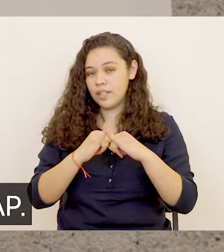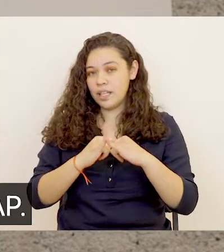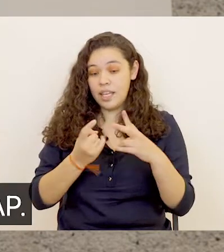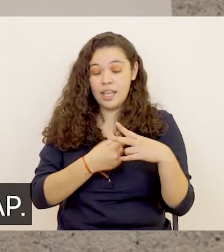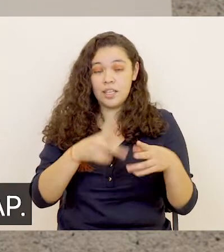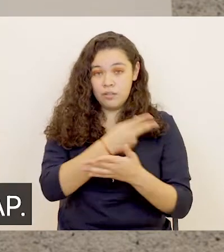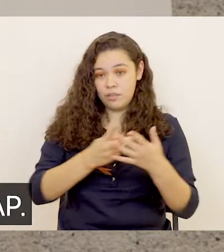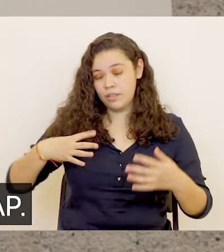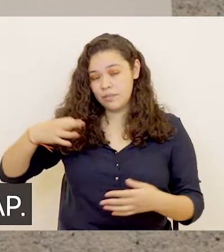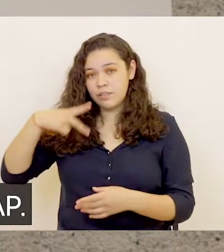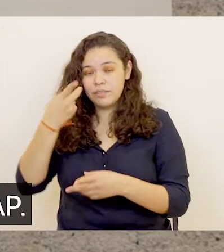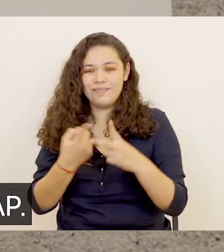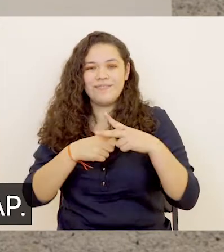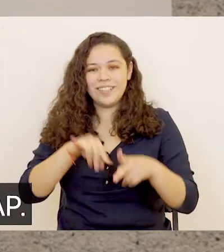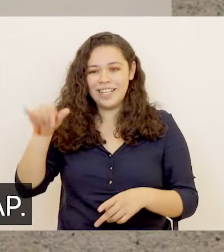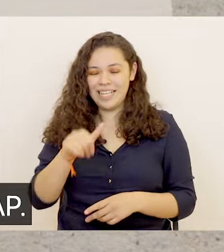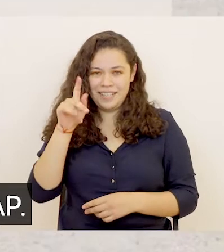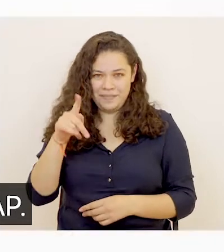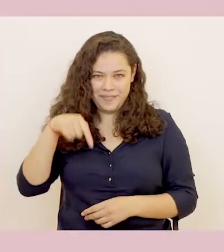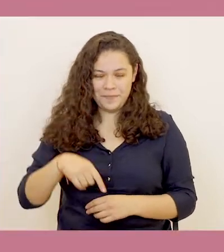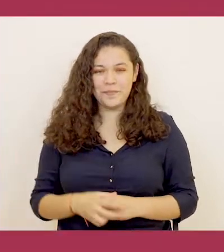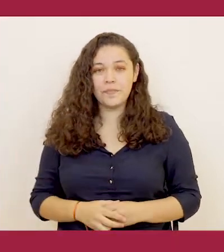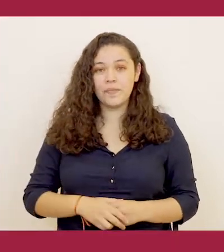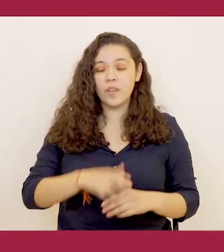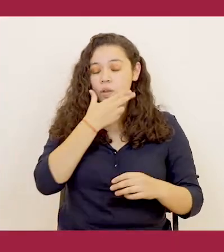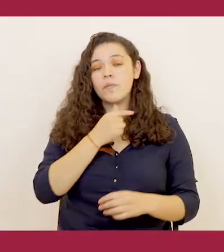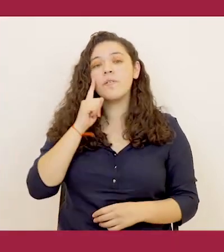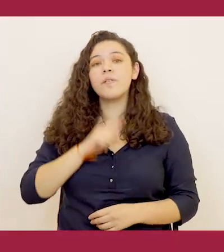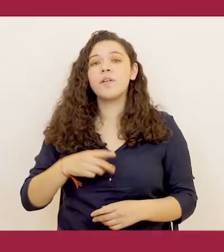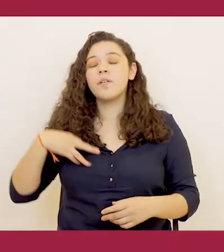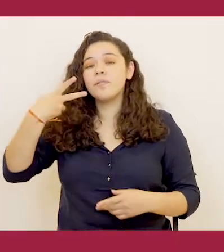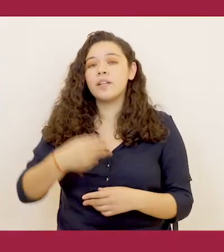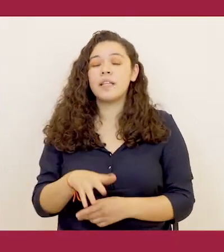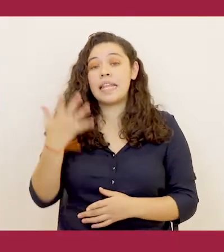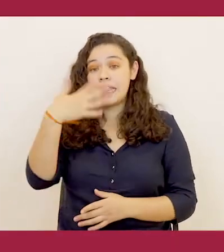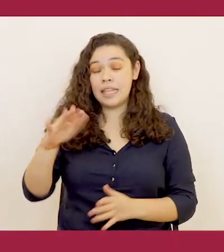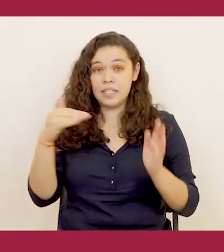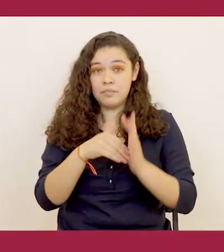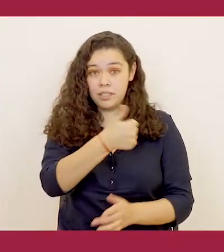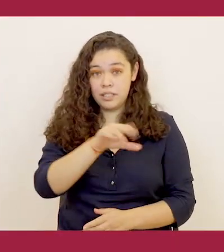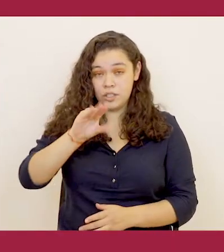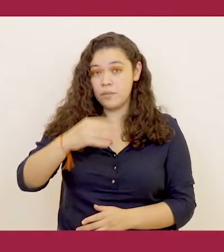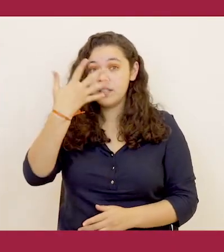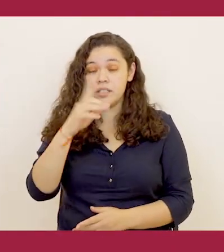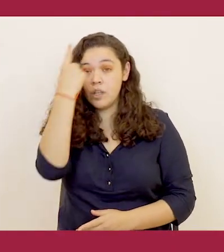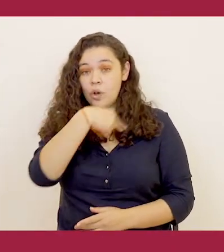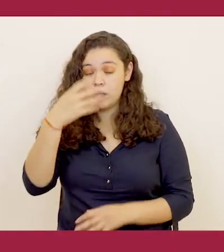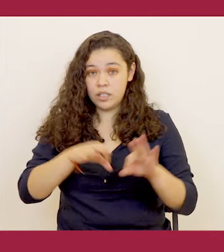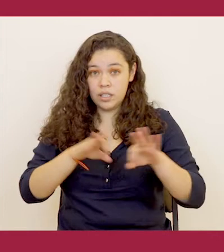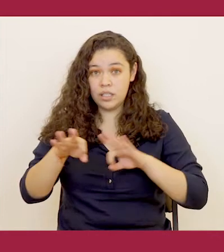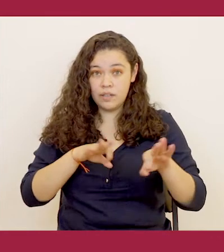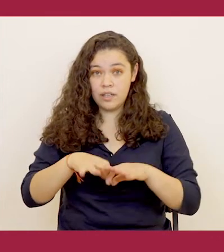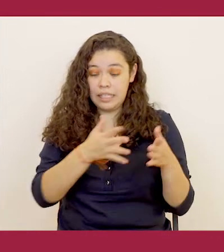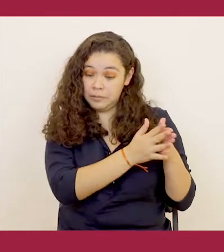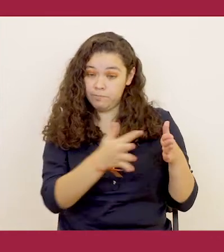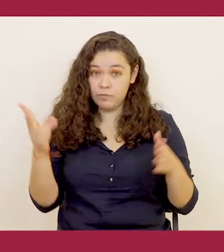de donde surge el programa de voluntariado de la JAP. Las y los voluntarios han aportado un total de 10,695 horas de